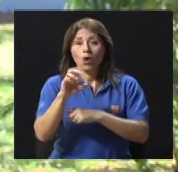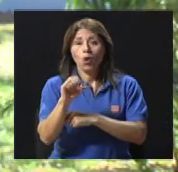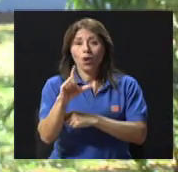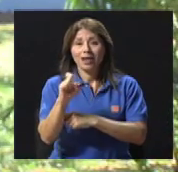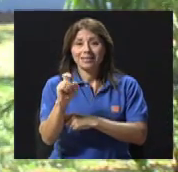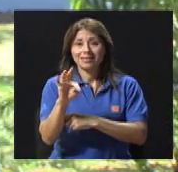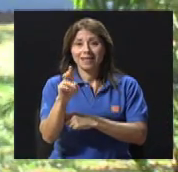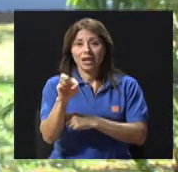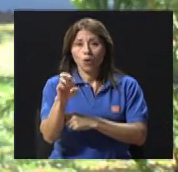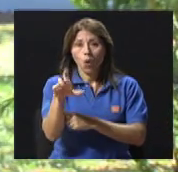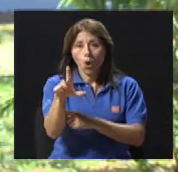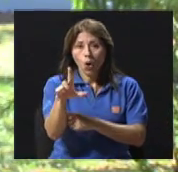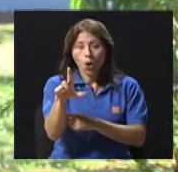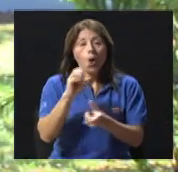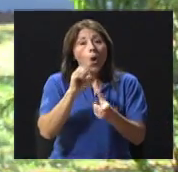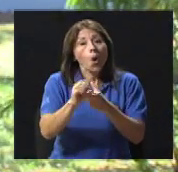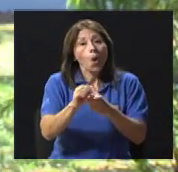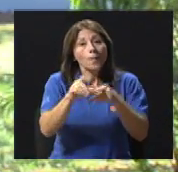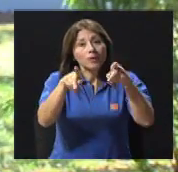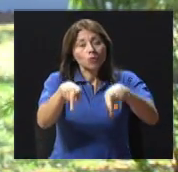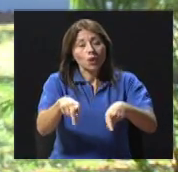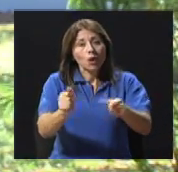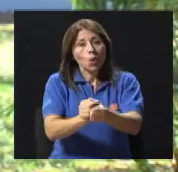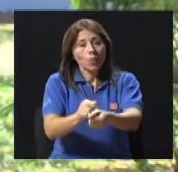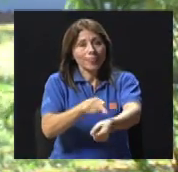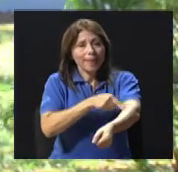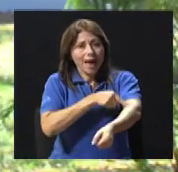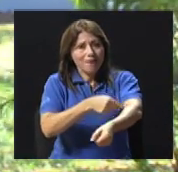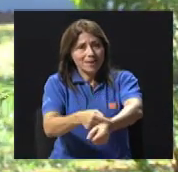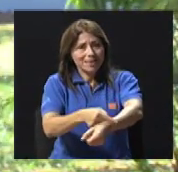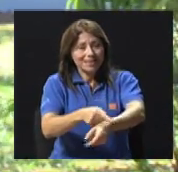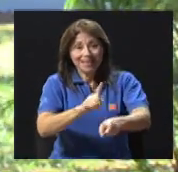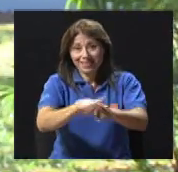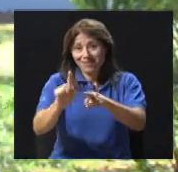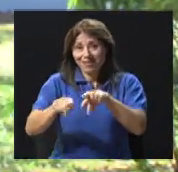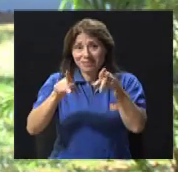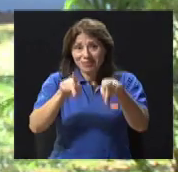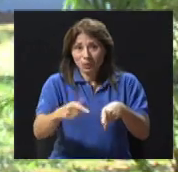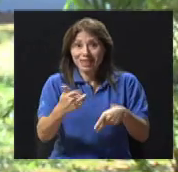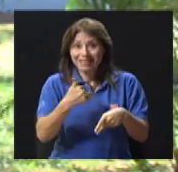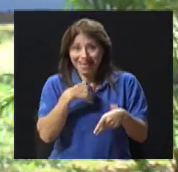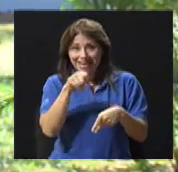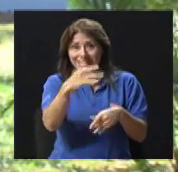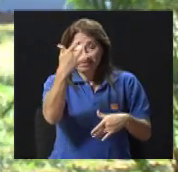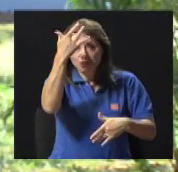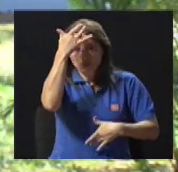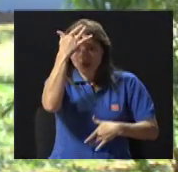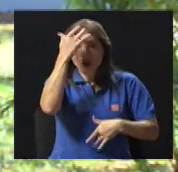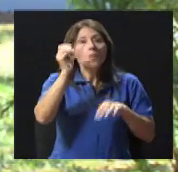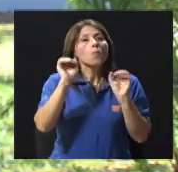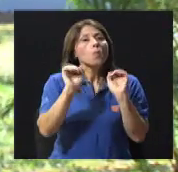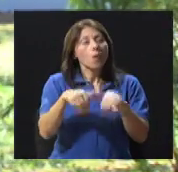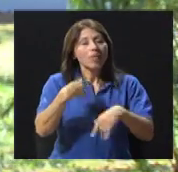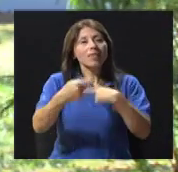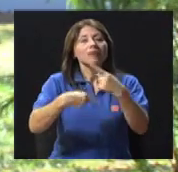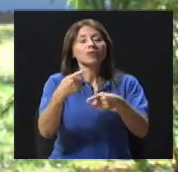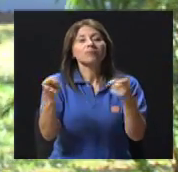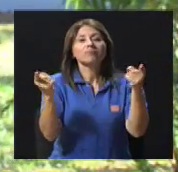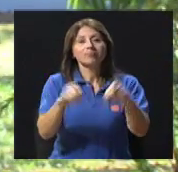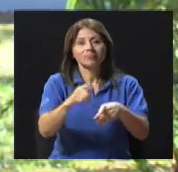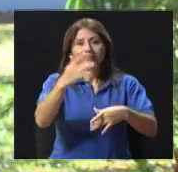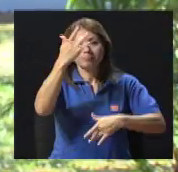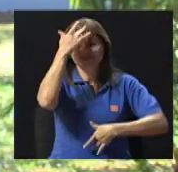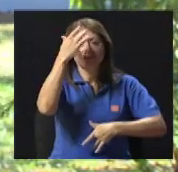los problemas de diabetes, todas estas condiciones de salud patológicas, crónicas, pueden traer problemas